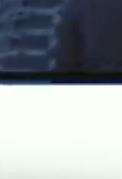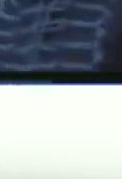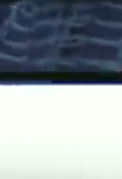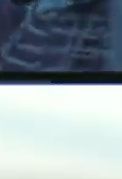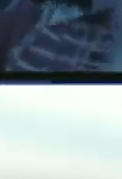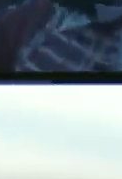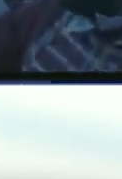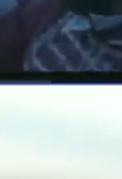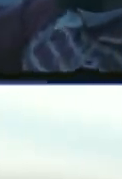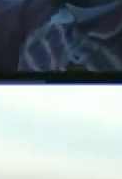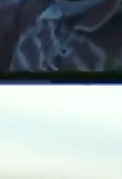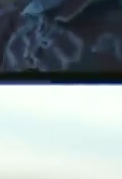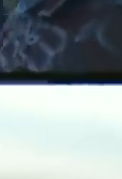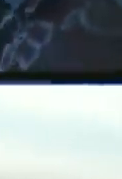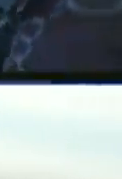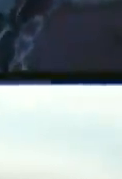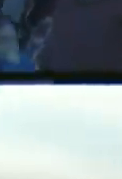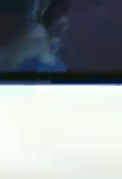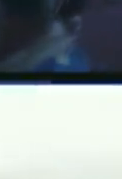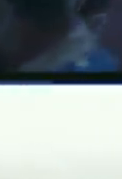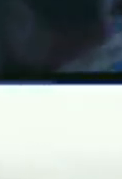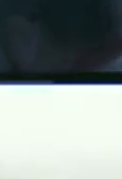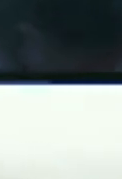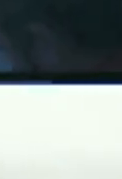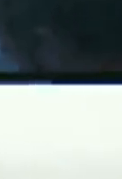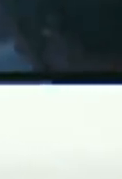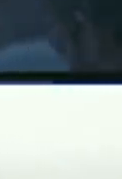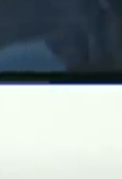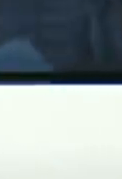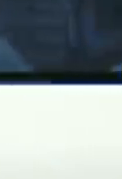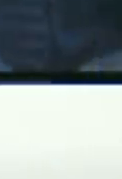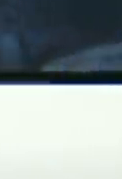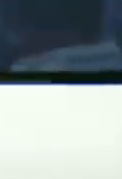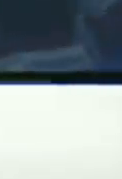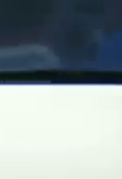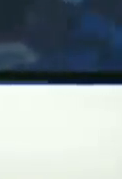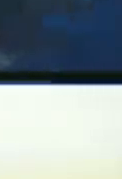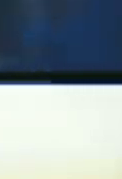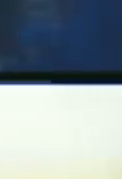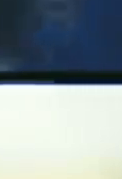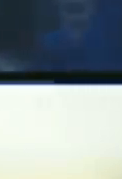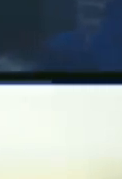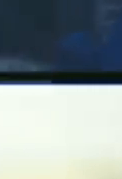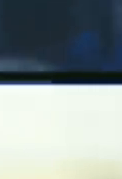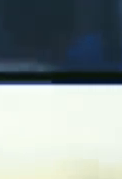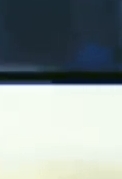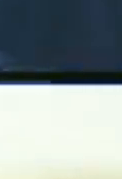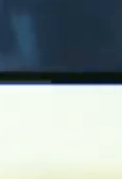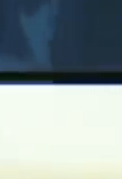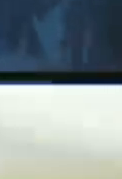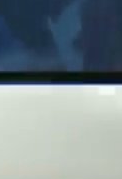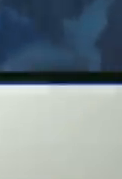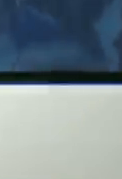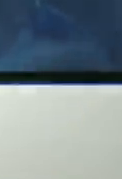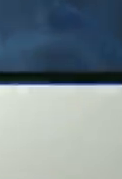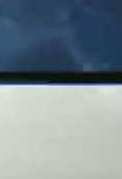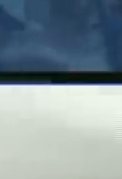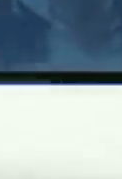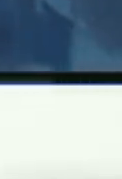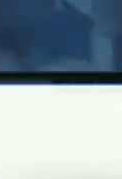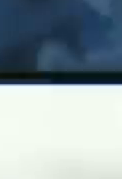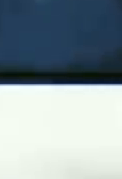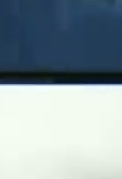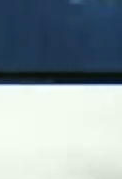oriundo de Barlovento perteneciente al teatro negro Barlovento hicieron el casting allí en Barlovento señor el casting allá en